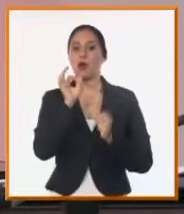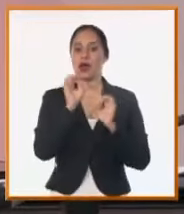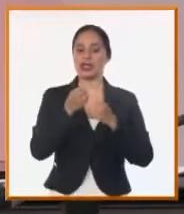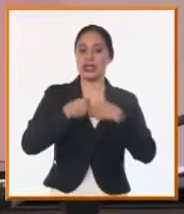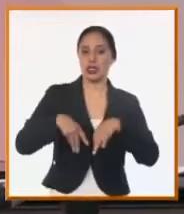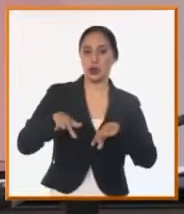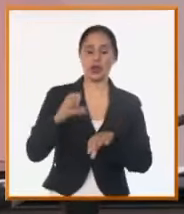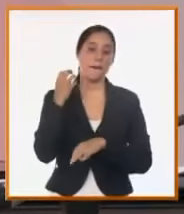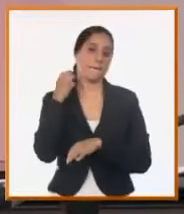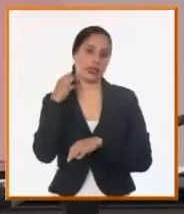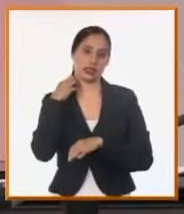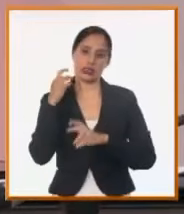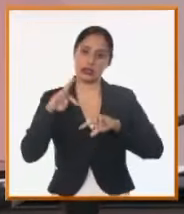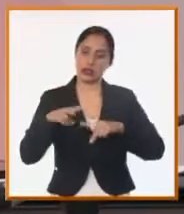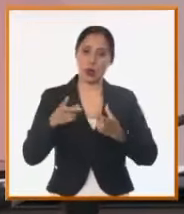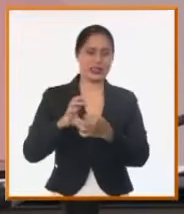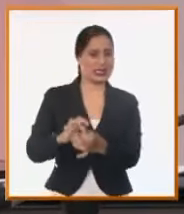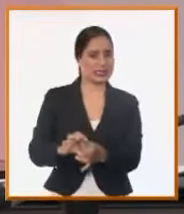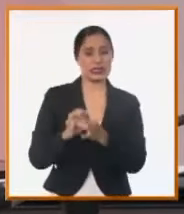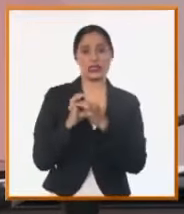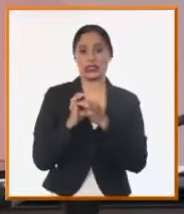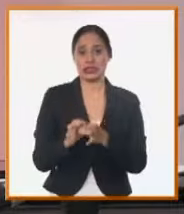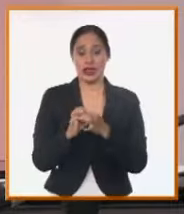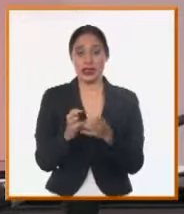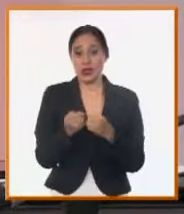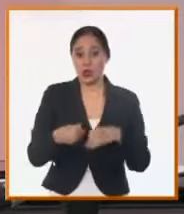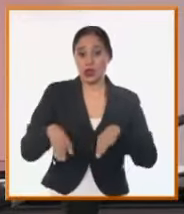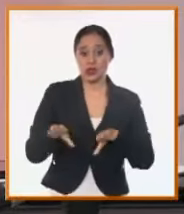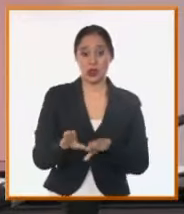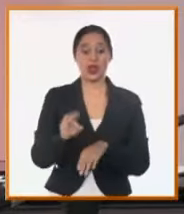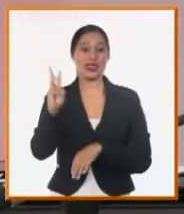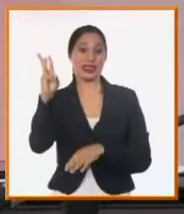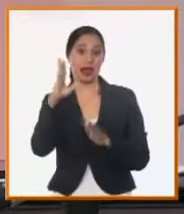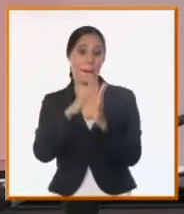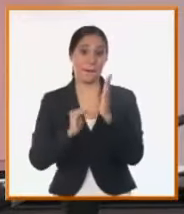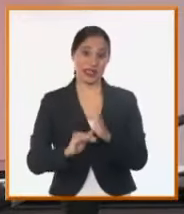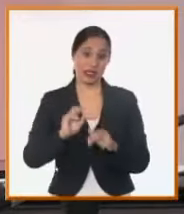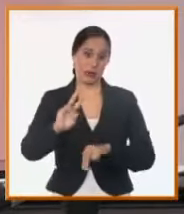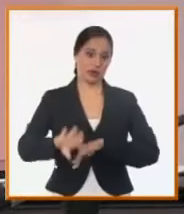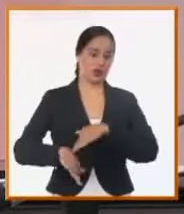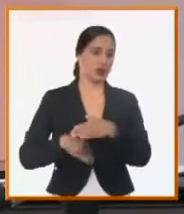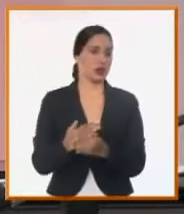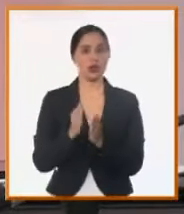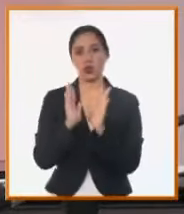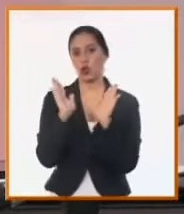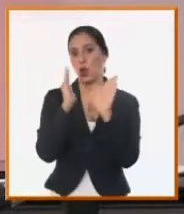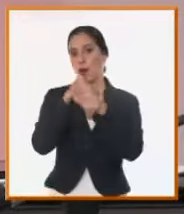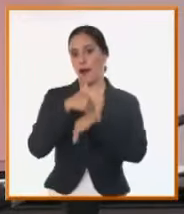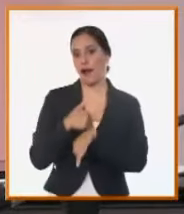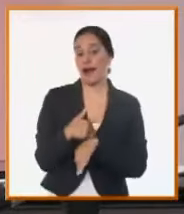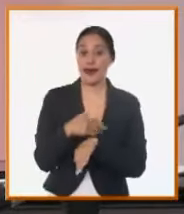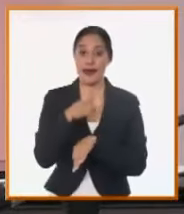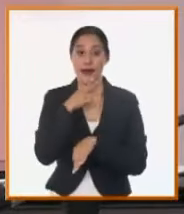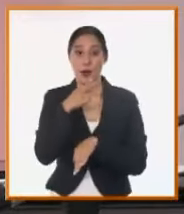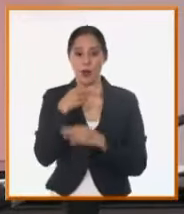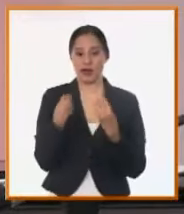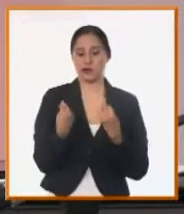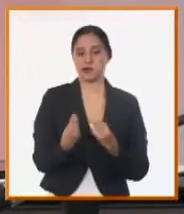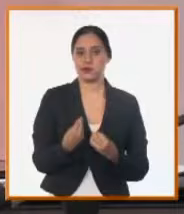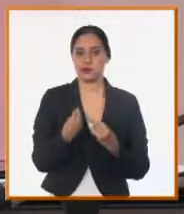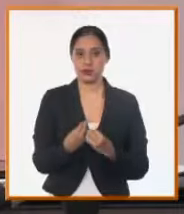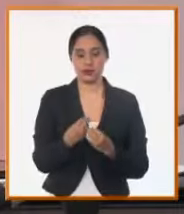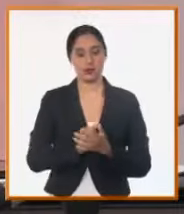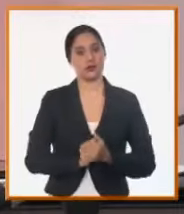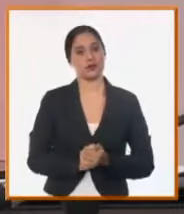en Manzanillo es terrible. Hay lugares que se han pasado hasta tres meses sin recibir el preciado líquido. Mientras